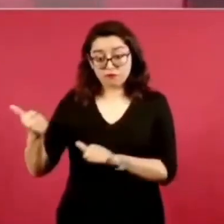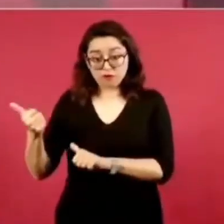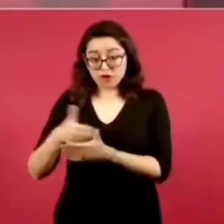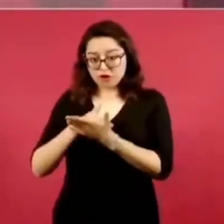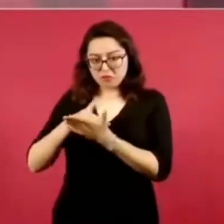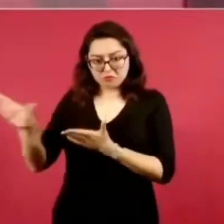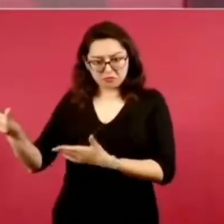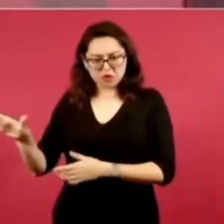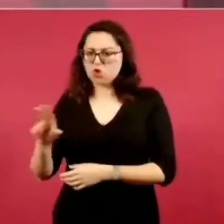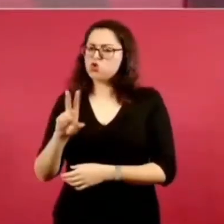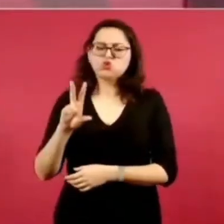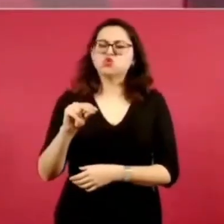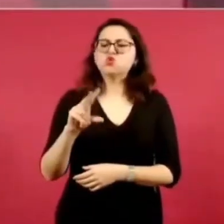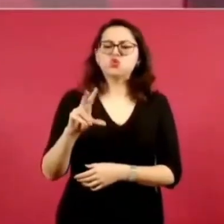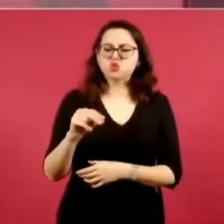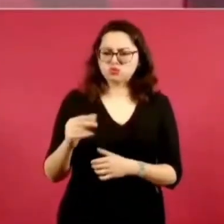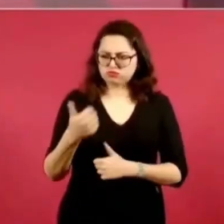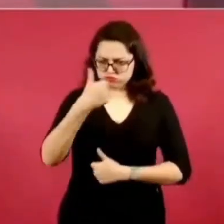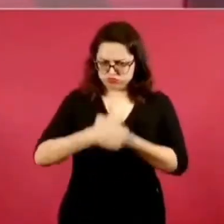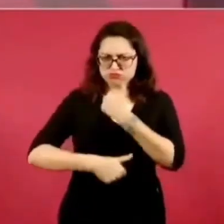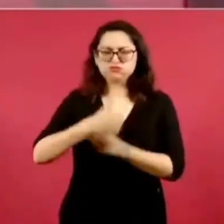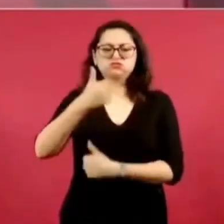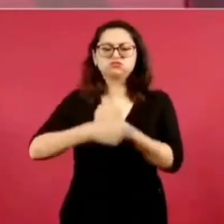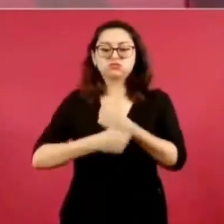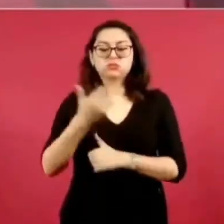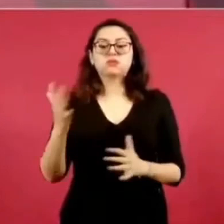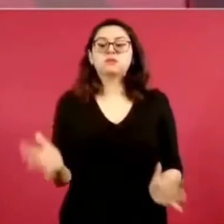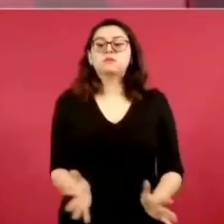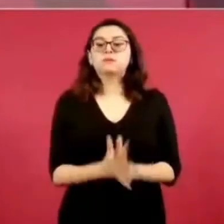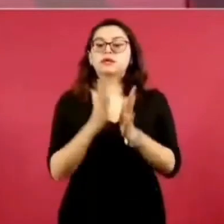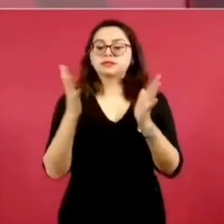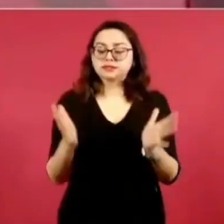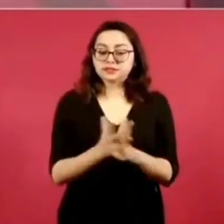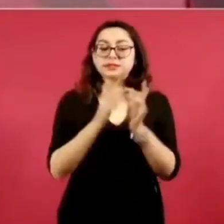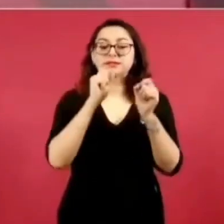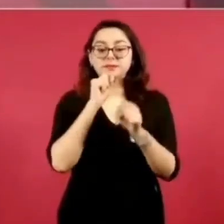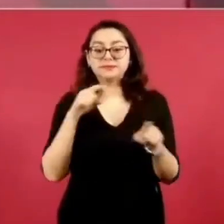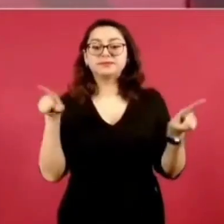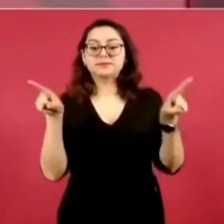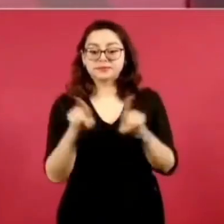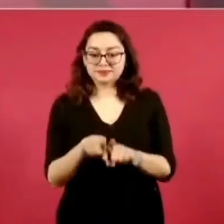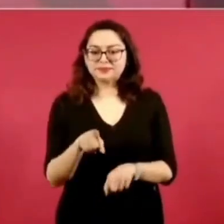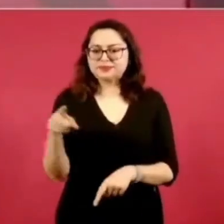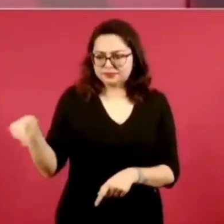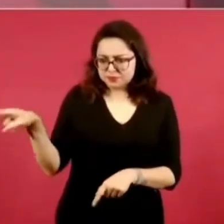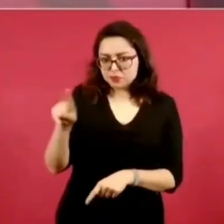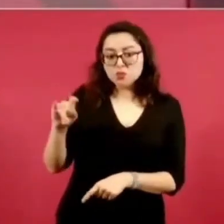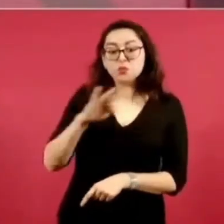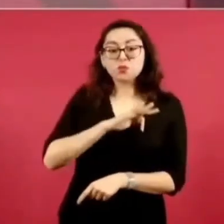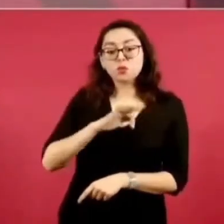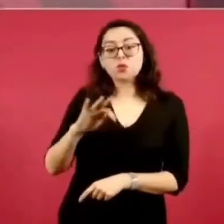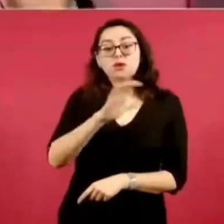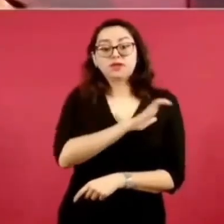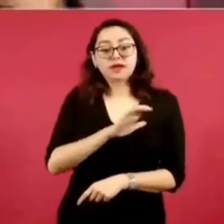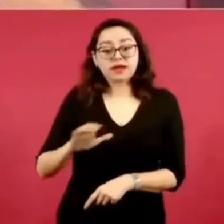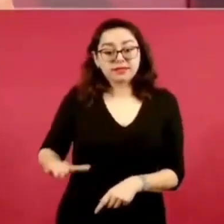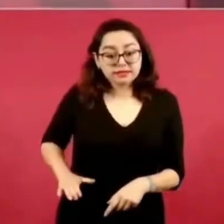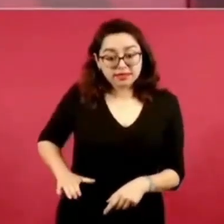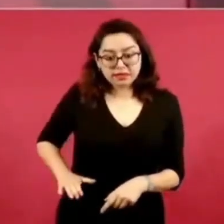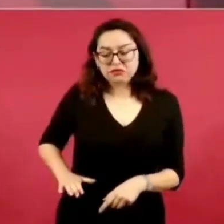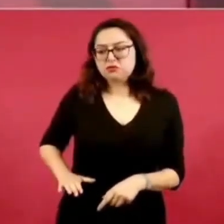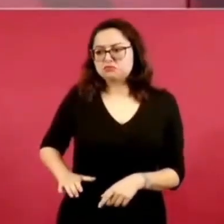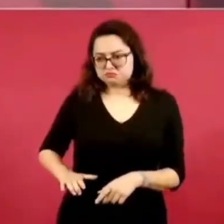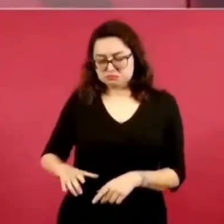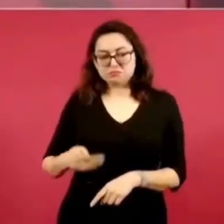participar todos los que están, que sean candidatos, pero que entren nuevos